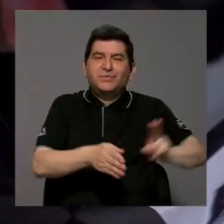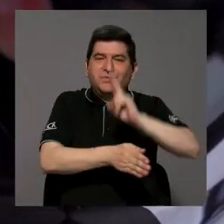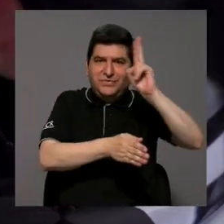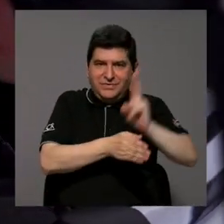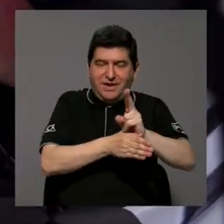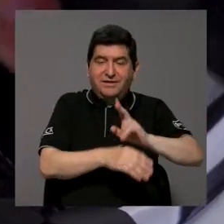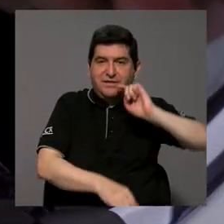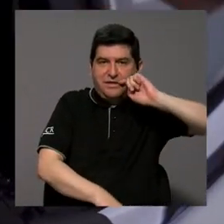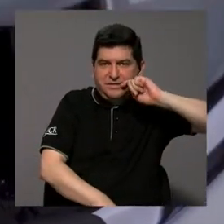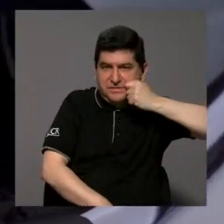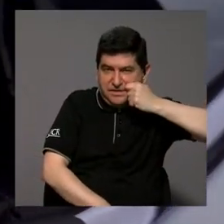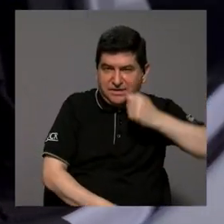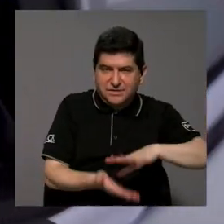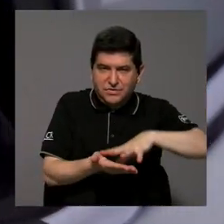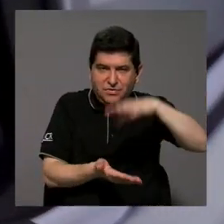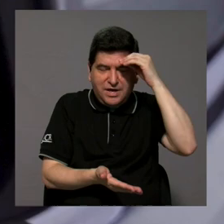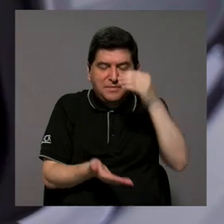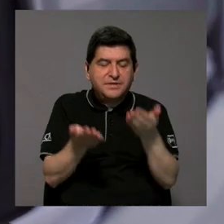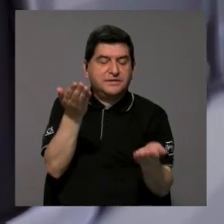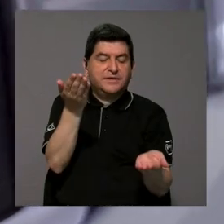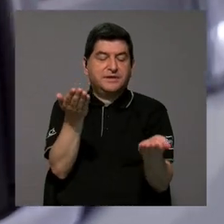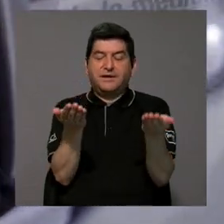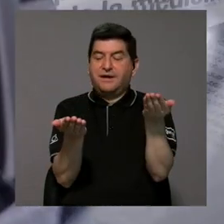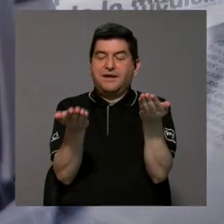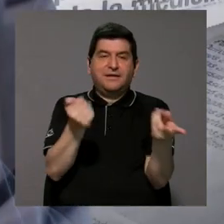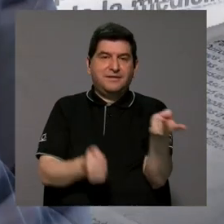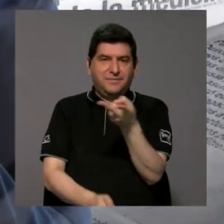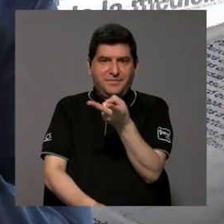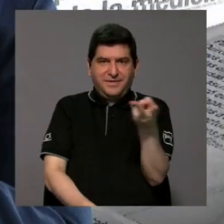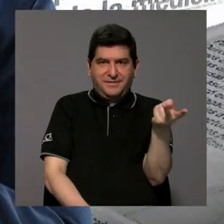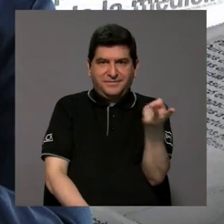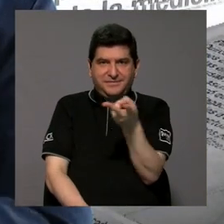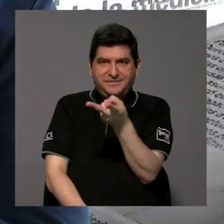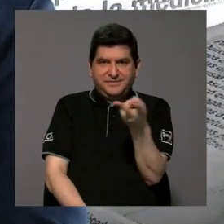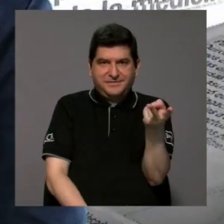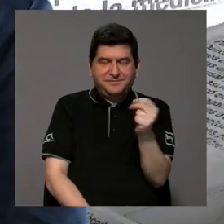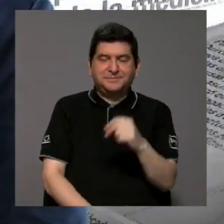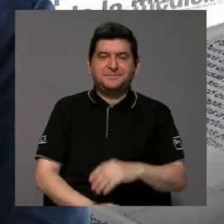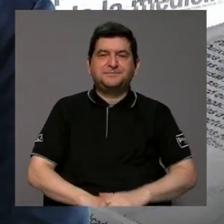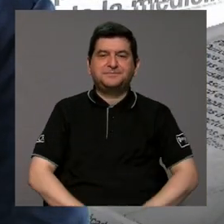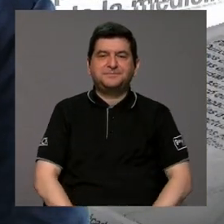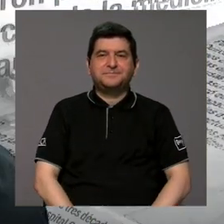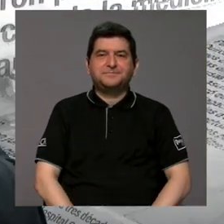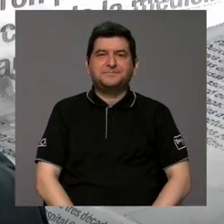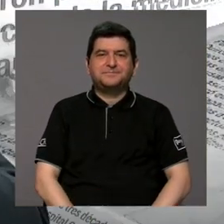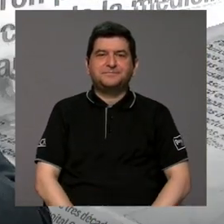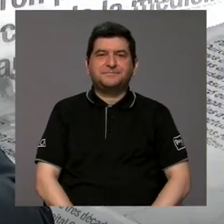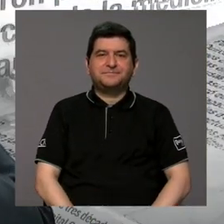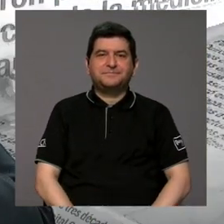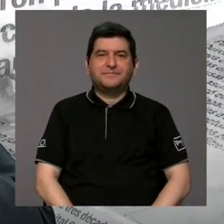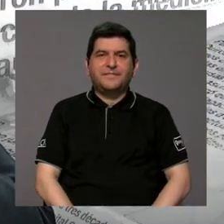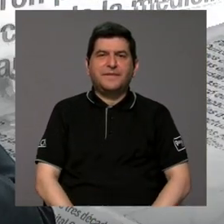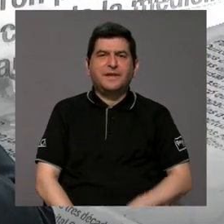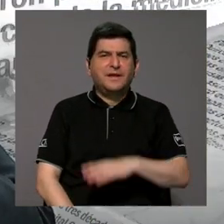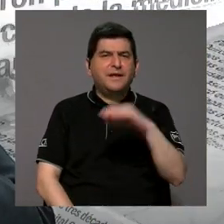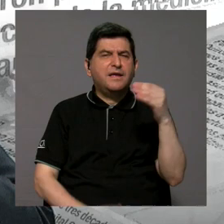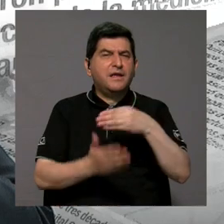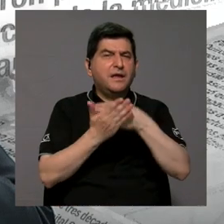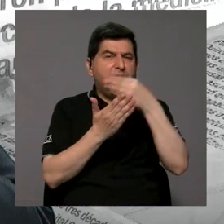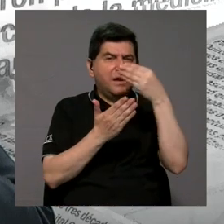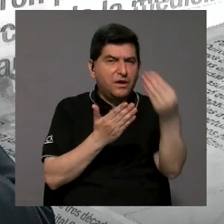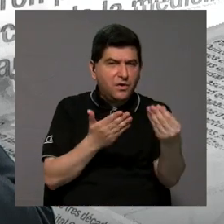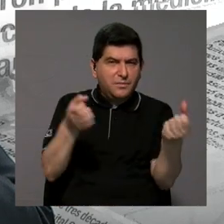entonces el secreto es aprender a balancear ambas dos y en cuanto a la